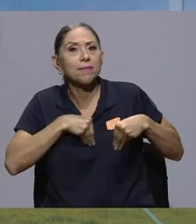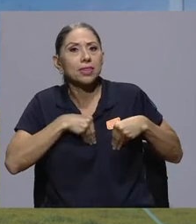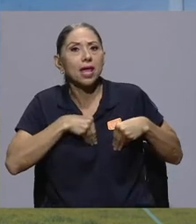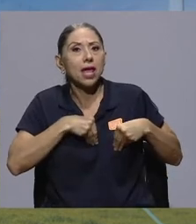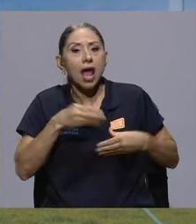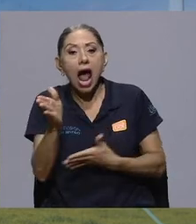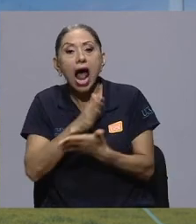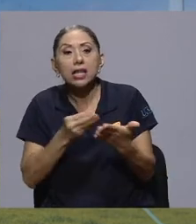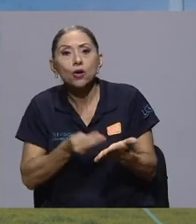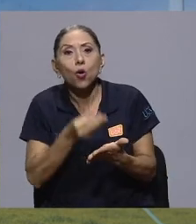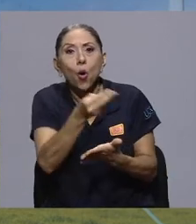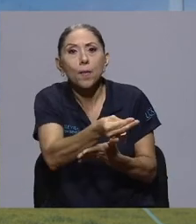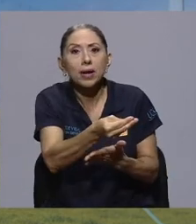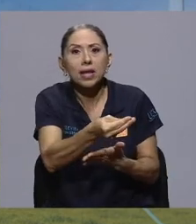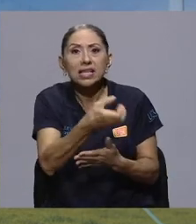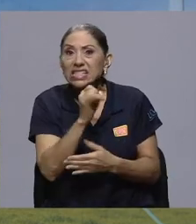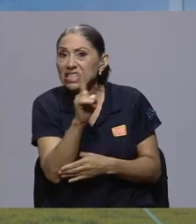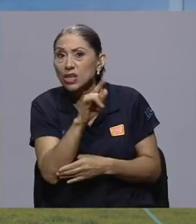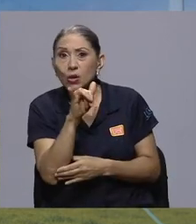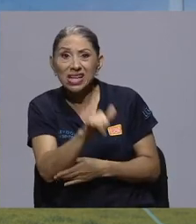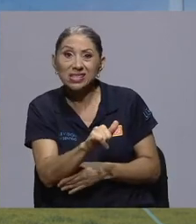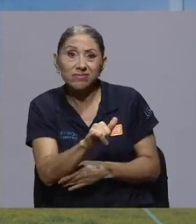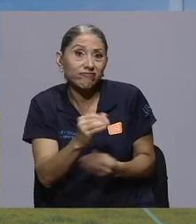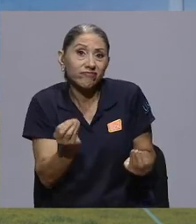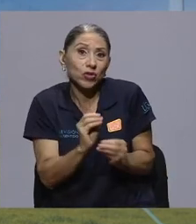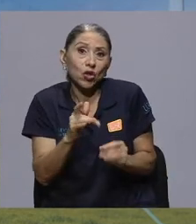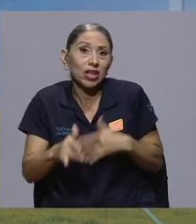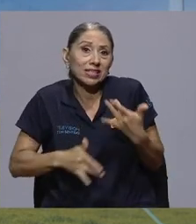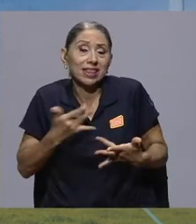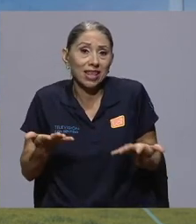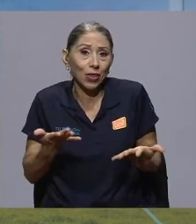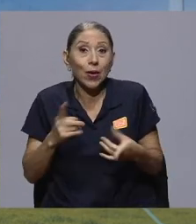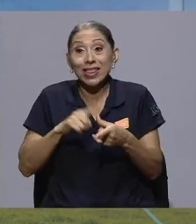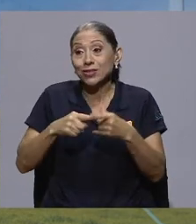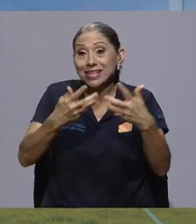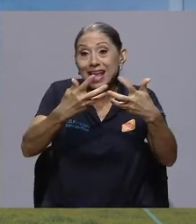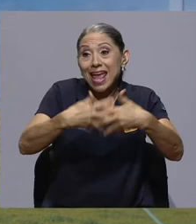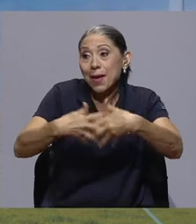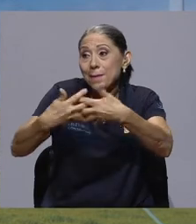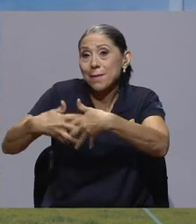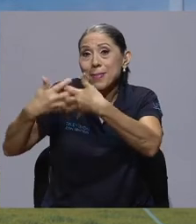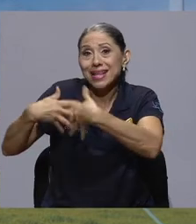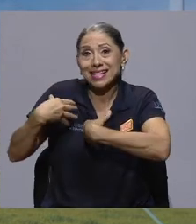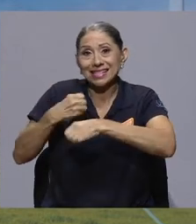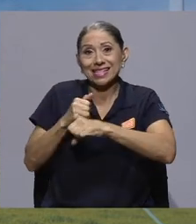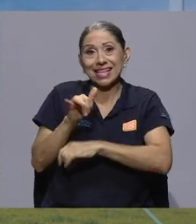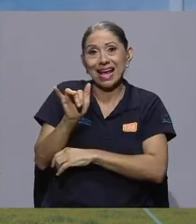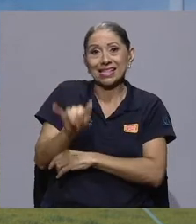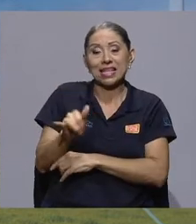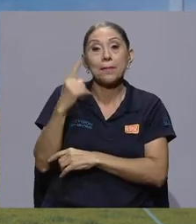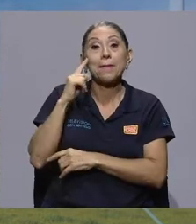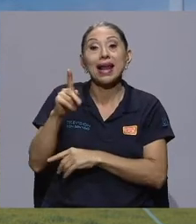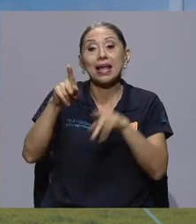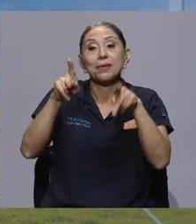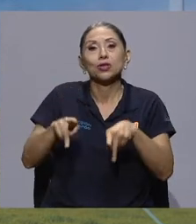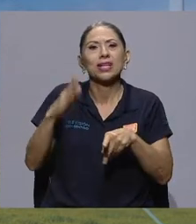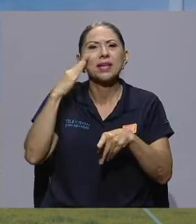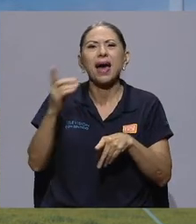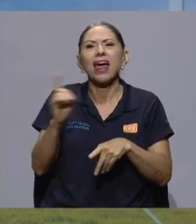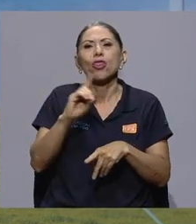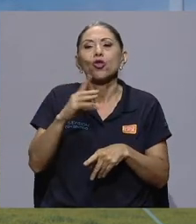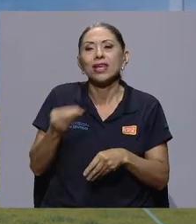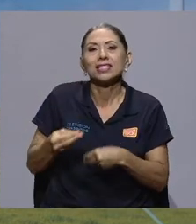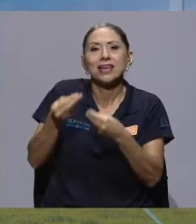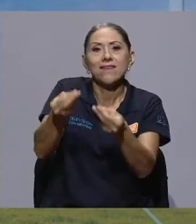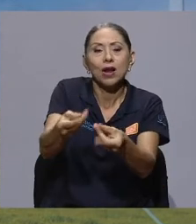proceso de reciclaje y eso son las empresas las que diseñan para que al final el consumidor sepa dónde llevarlo, entonces acción colectiva